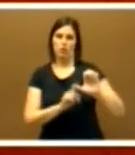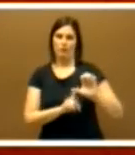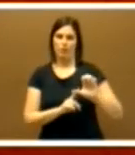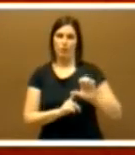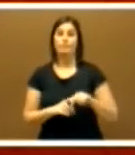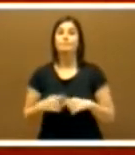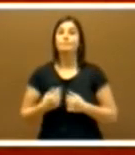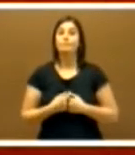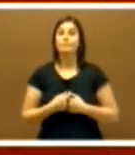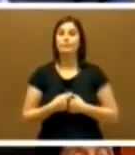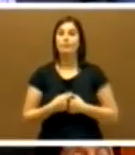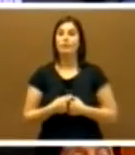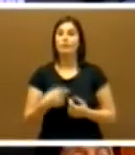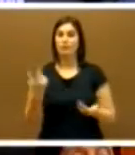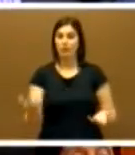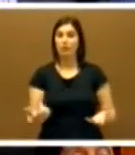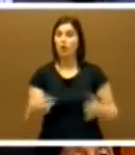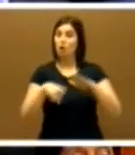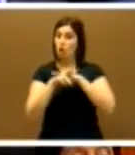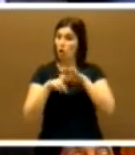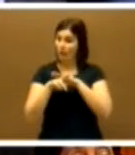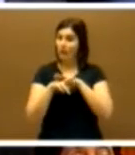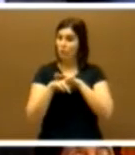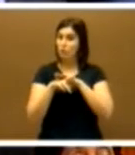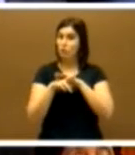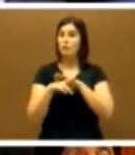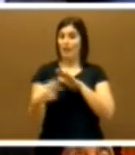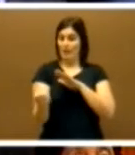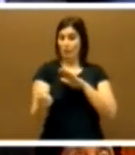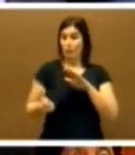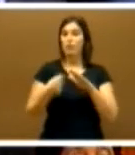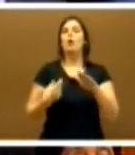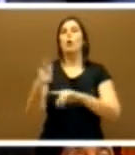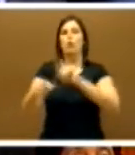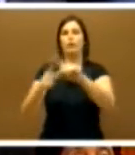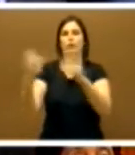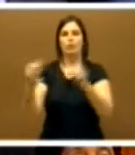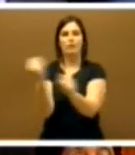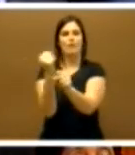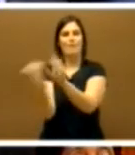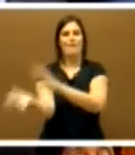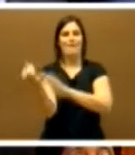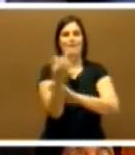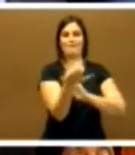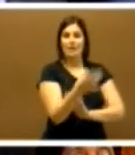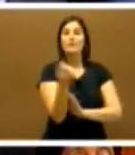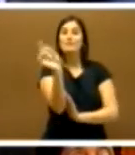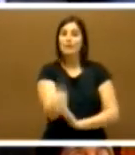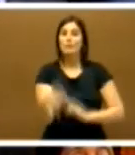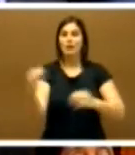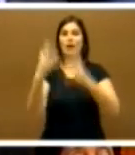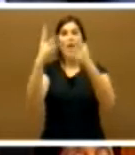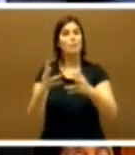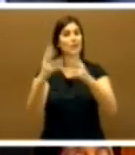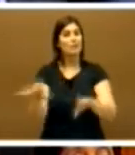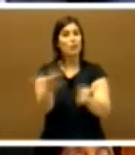Para destinar los recursos derivados de la austeridad a la creación de empleo, para reformar la Administración